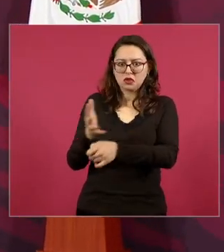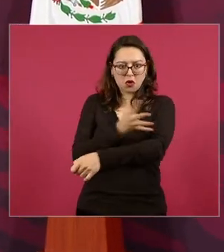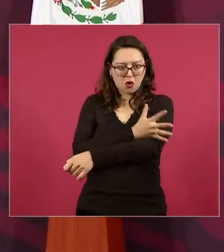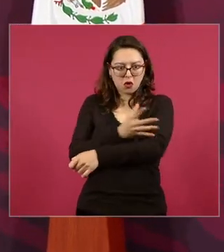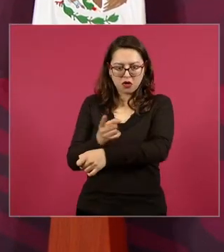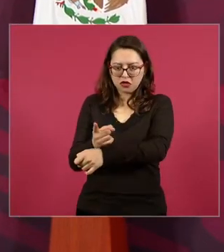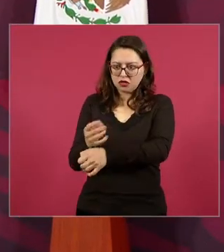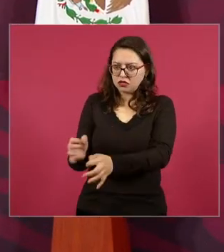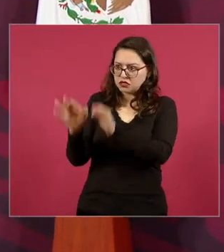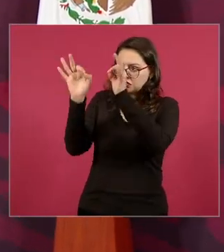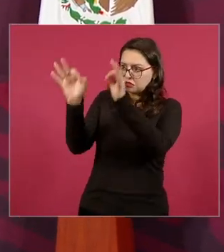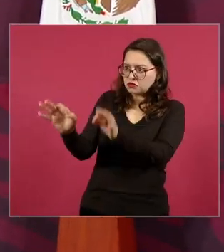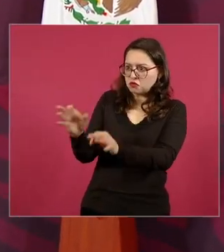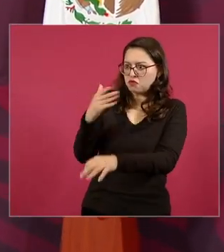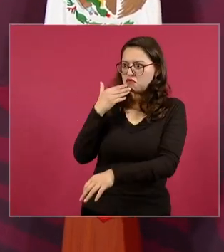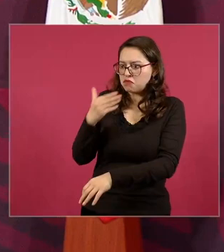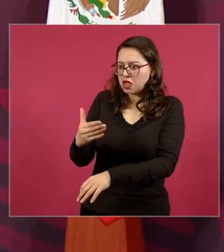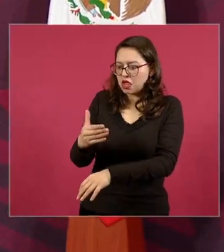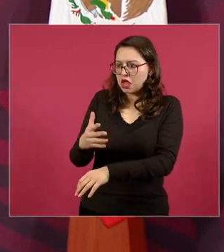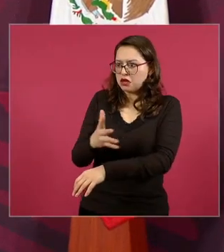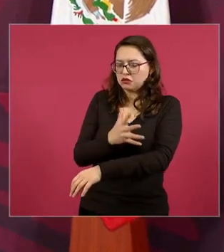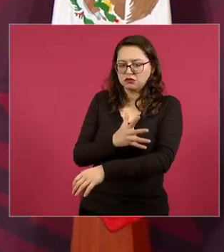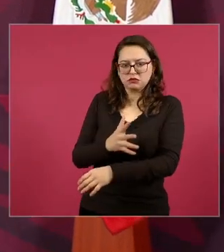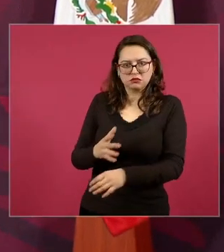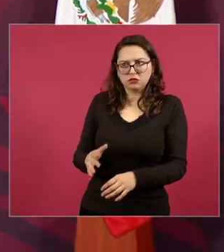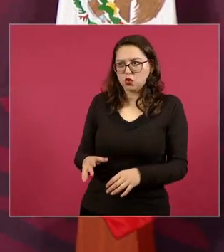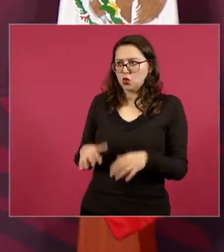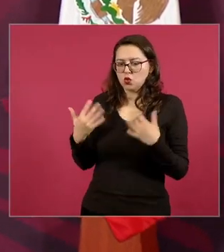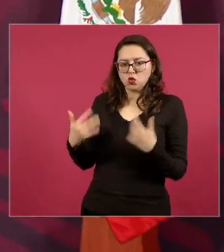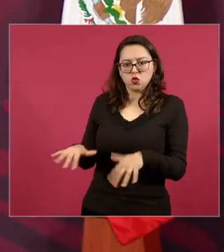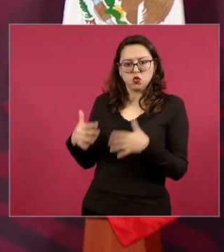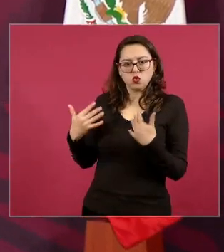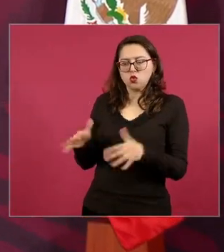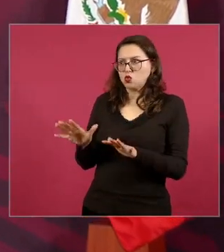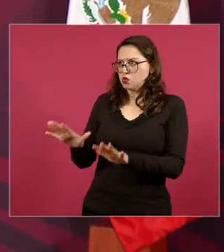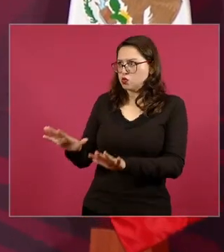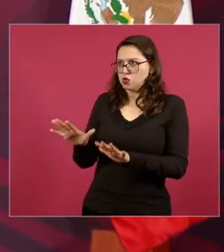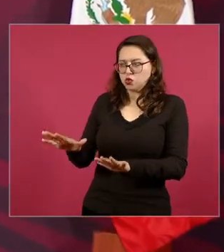íntegras incorruptibles pues también